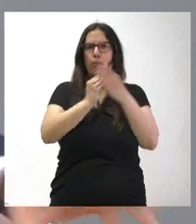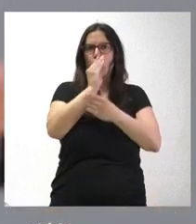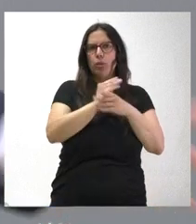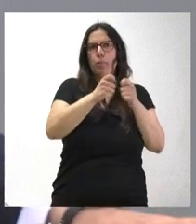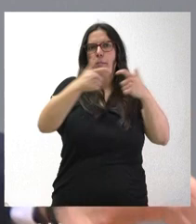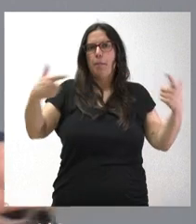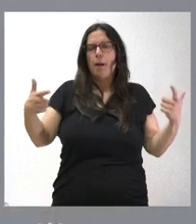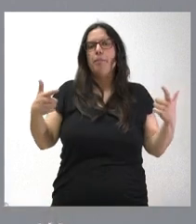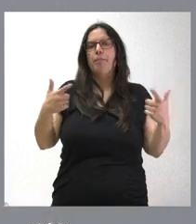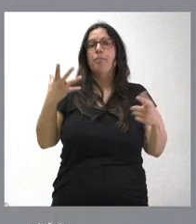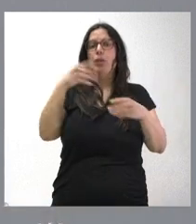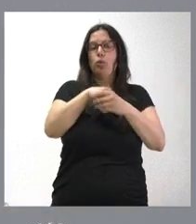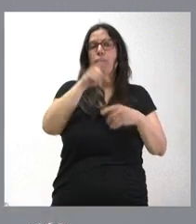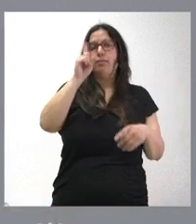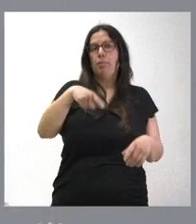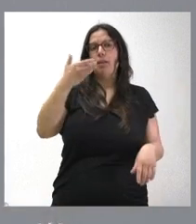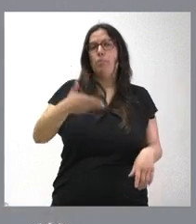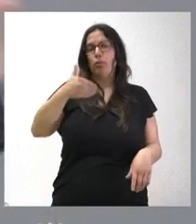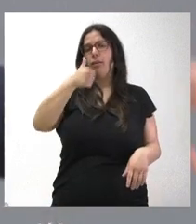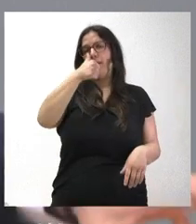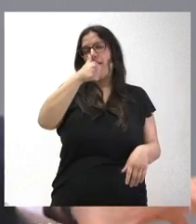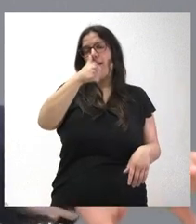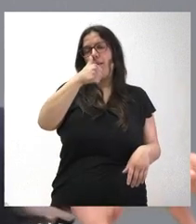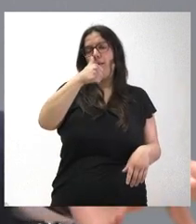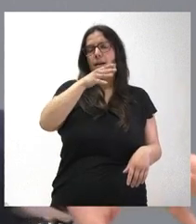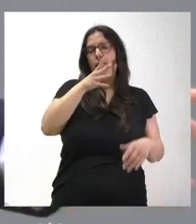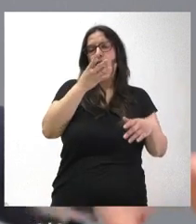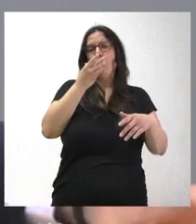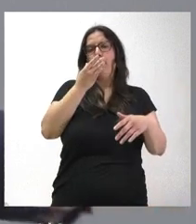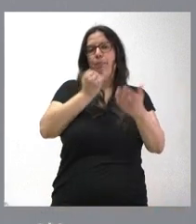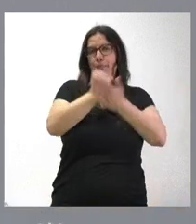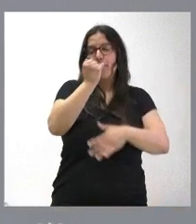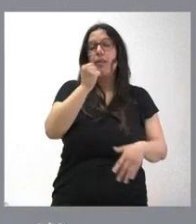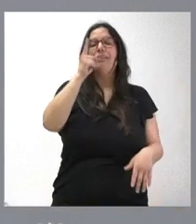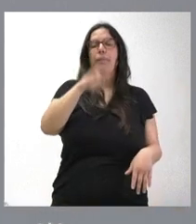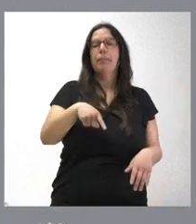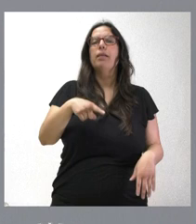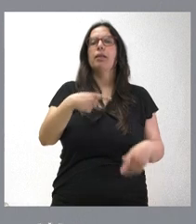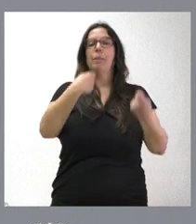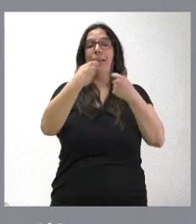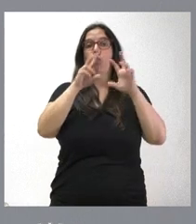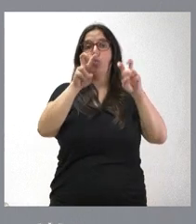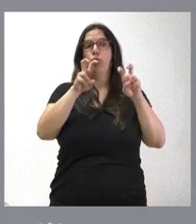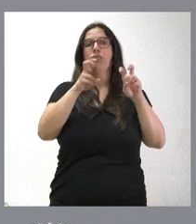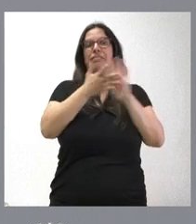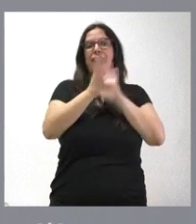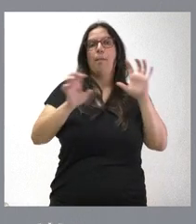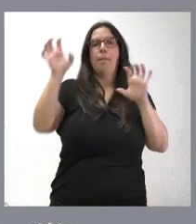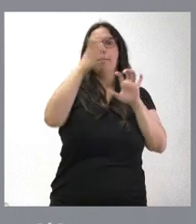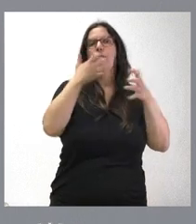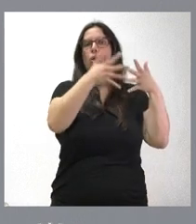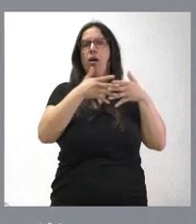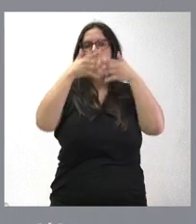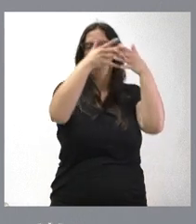incluyendo tanta presencia en el sector agroalimentario, y abrirán nuevos mercados como pueden ser los mercados de América